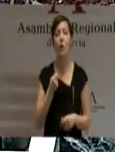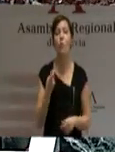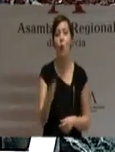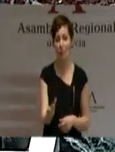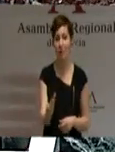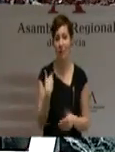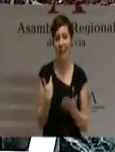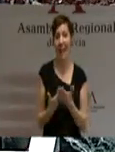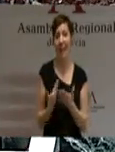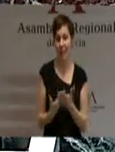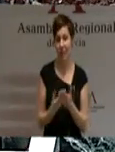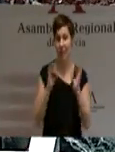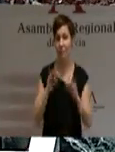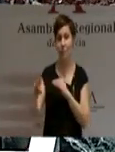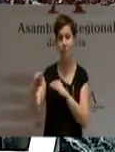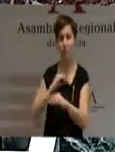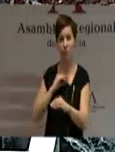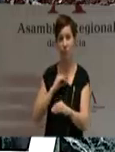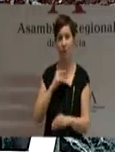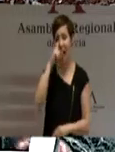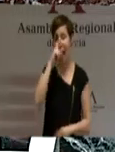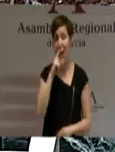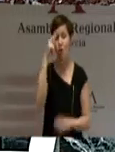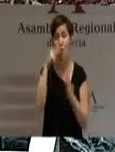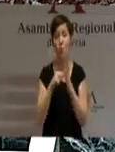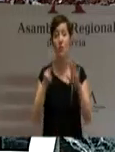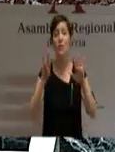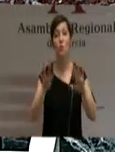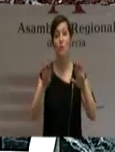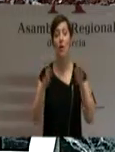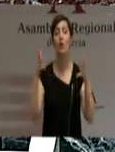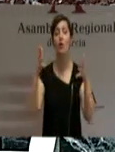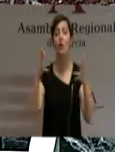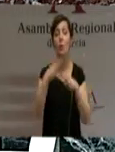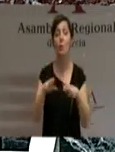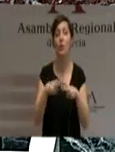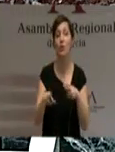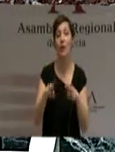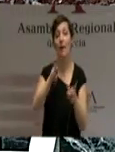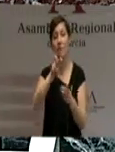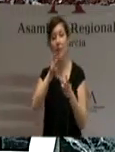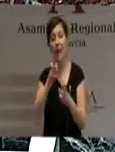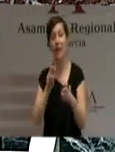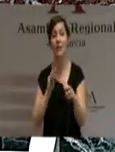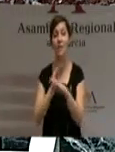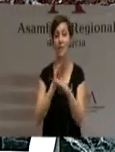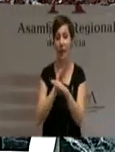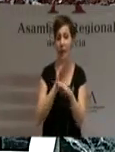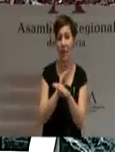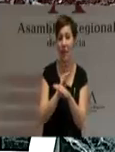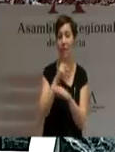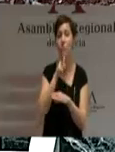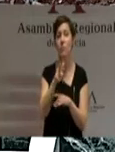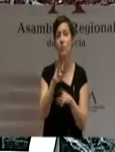referidas. En 2009, el Consejo de Política Fiscal y Financiera aprobó un nuevo modelo que respondía exclusivamente